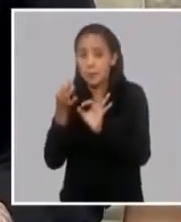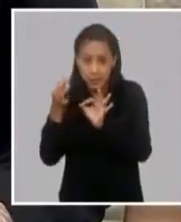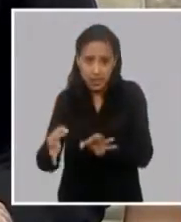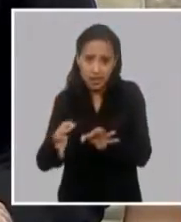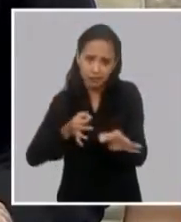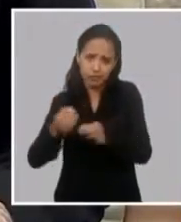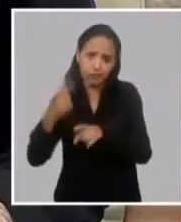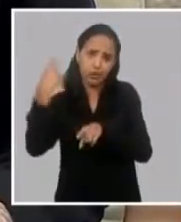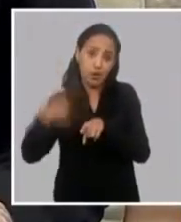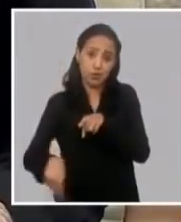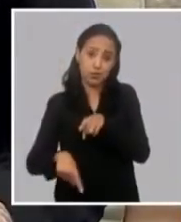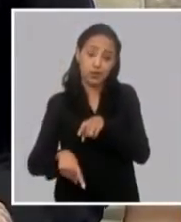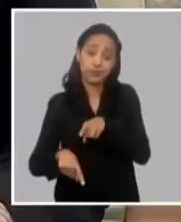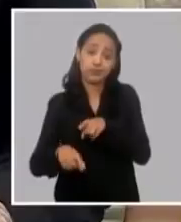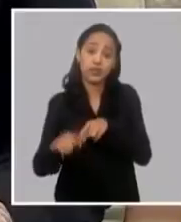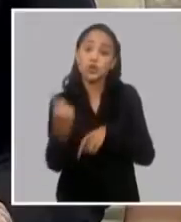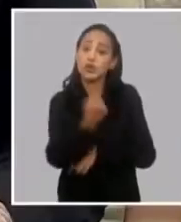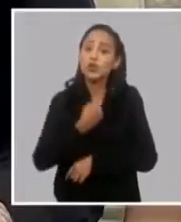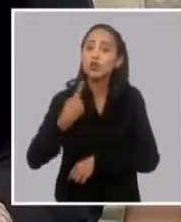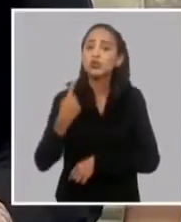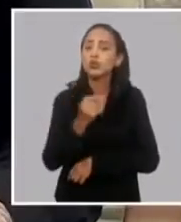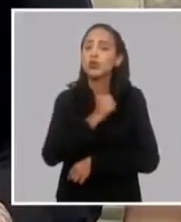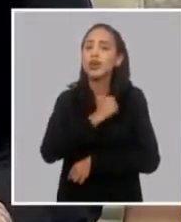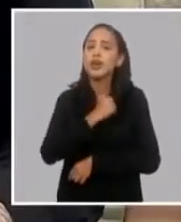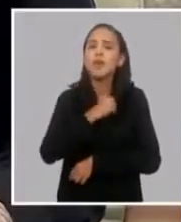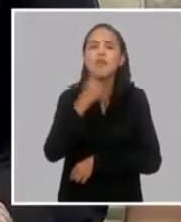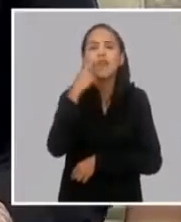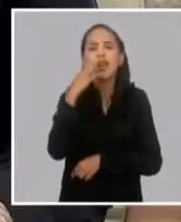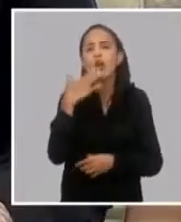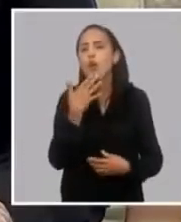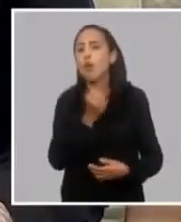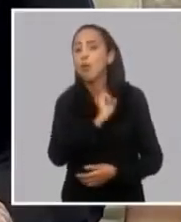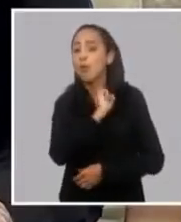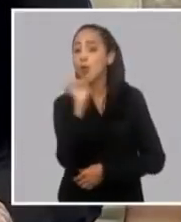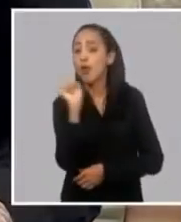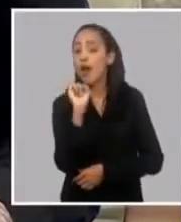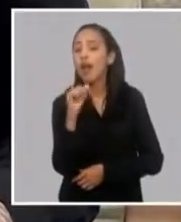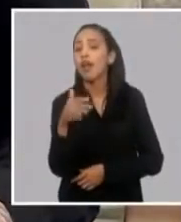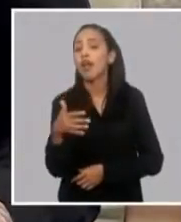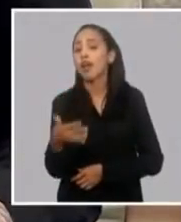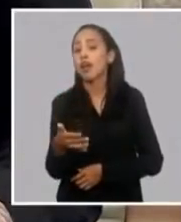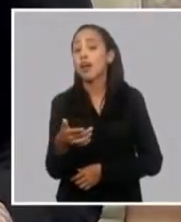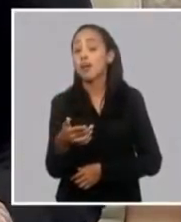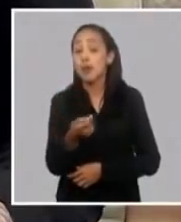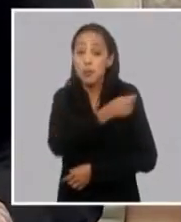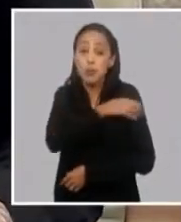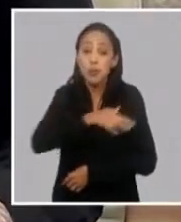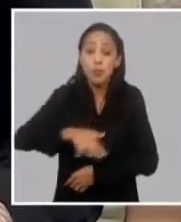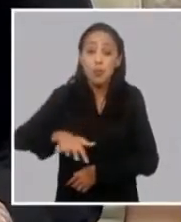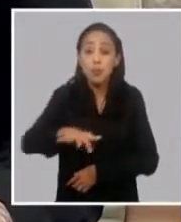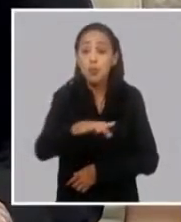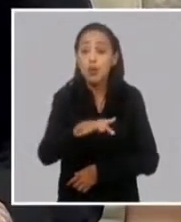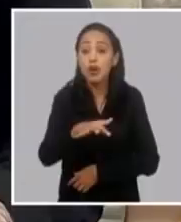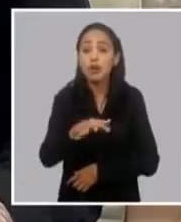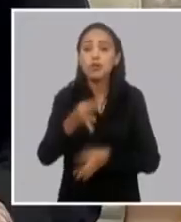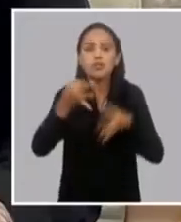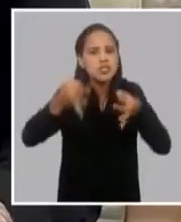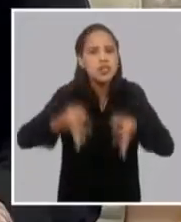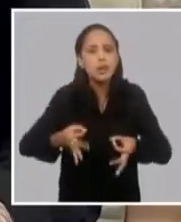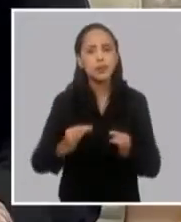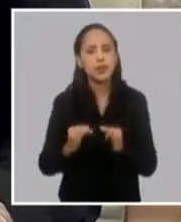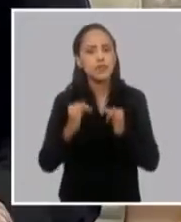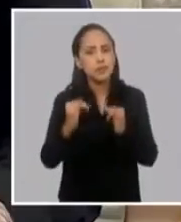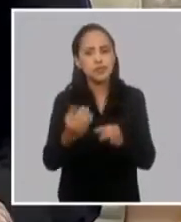Hay que ver cómo logramos que cuando sea necesario la población tenga una información